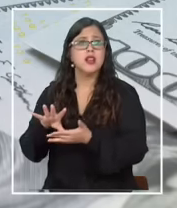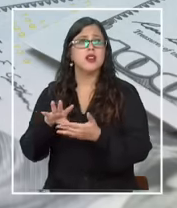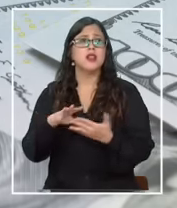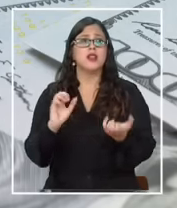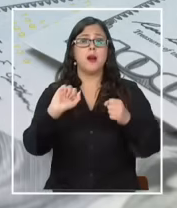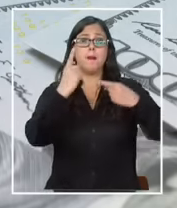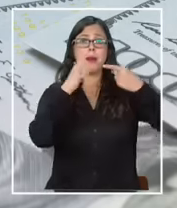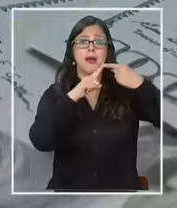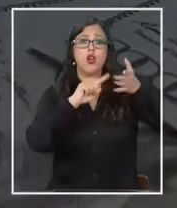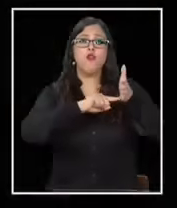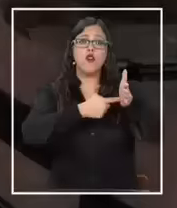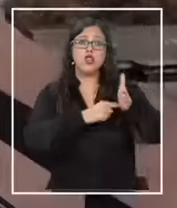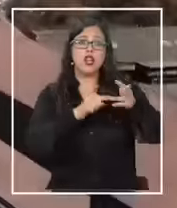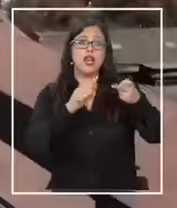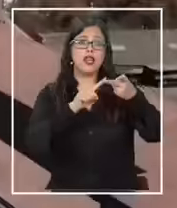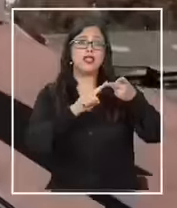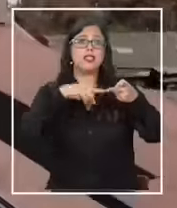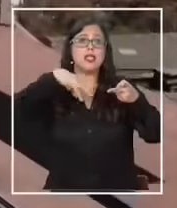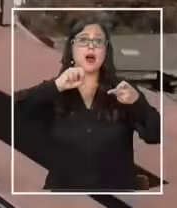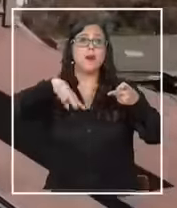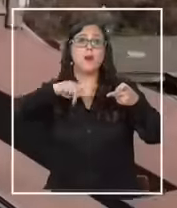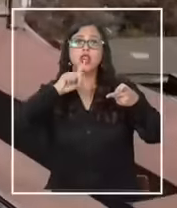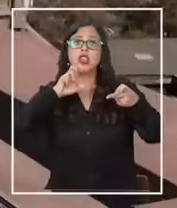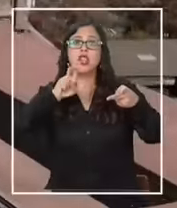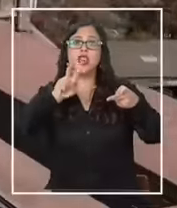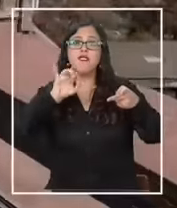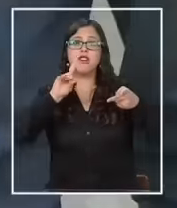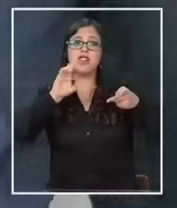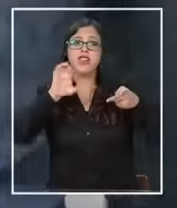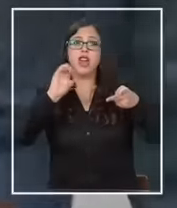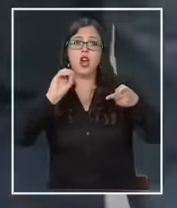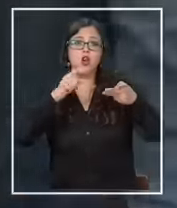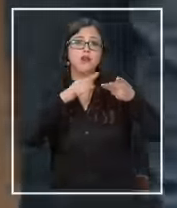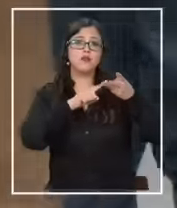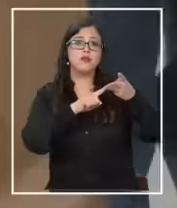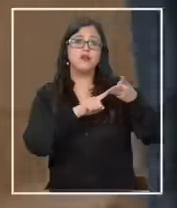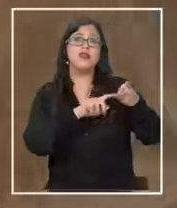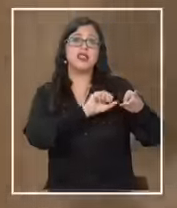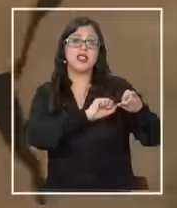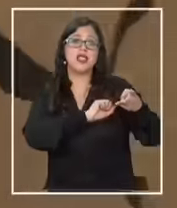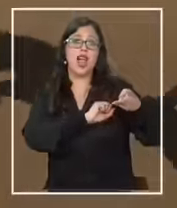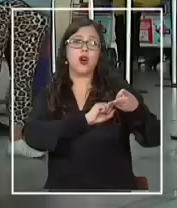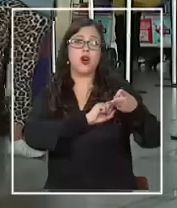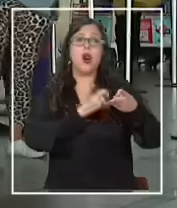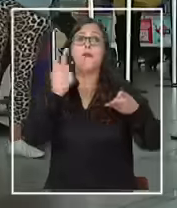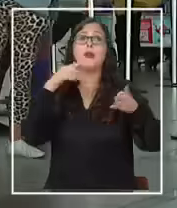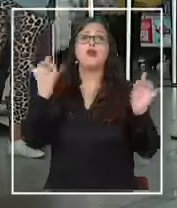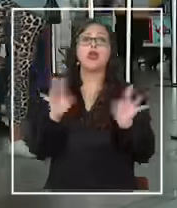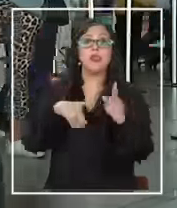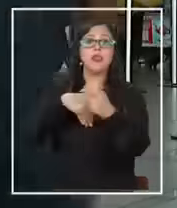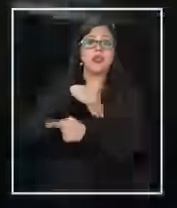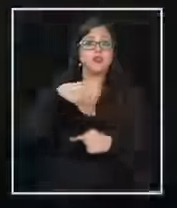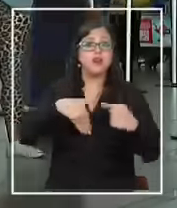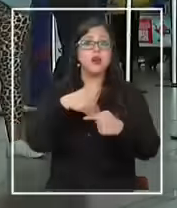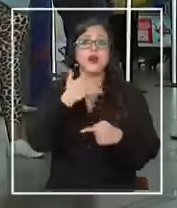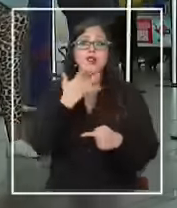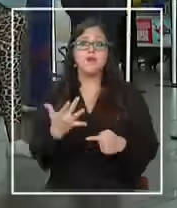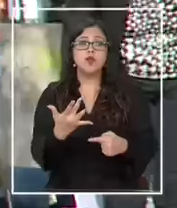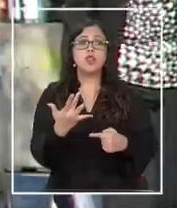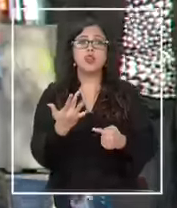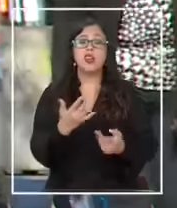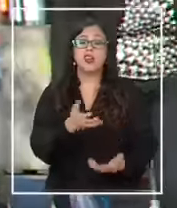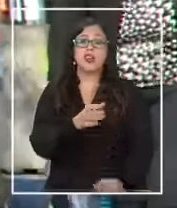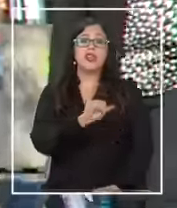Montevideo pero eso a nivel subcontinental lo llamativo es que Santiago subió nada menos que 43